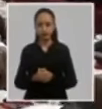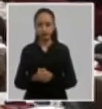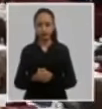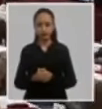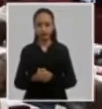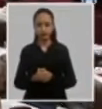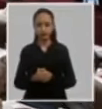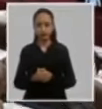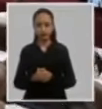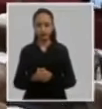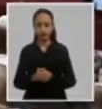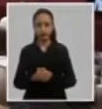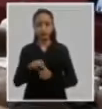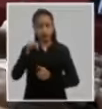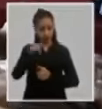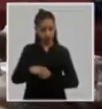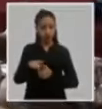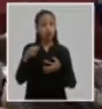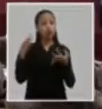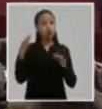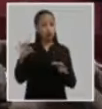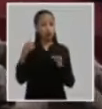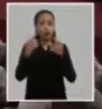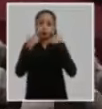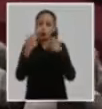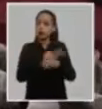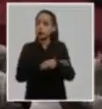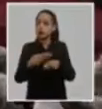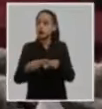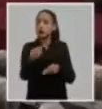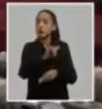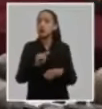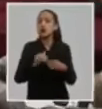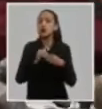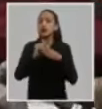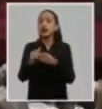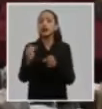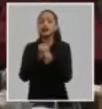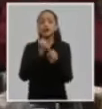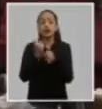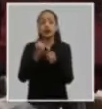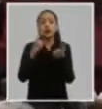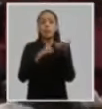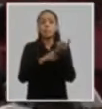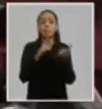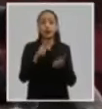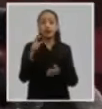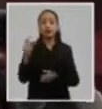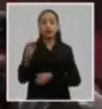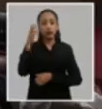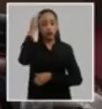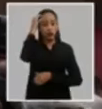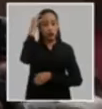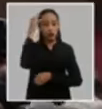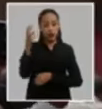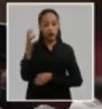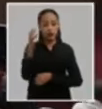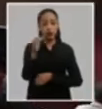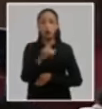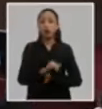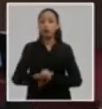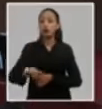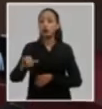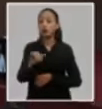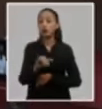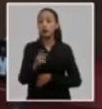histórico y programático documento que constituye guía para el trabajo del partido el estado el gobierno